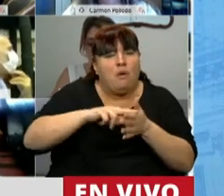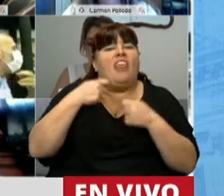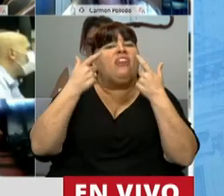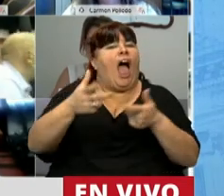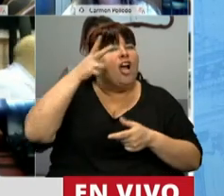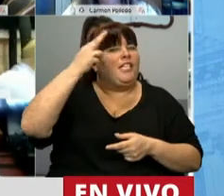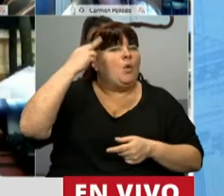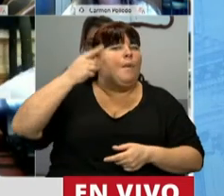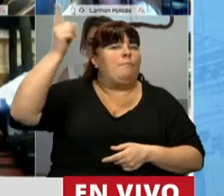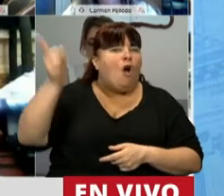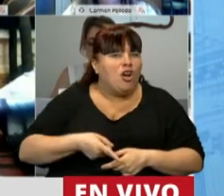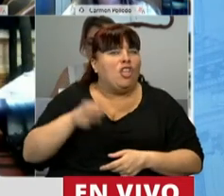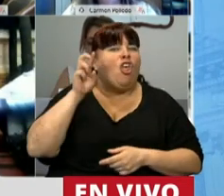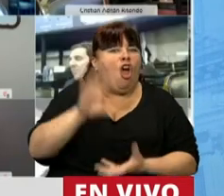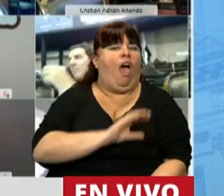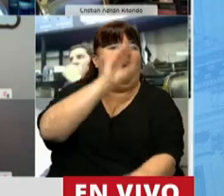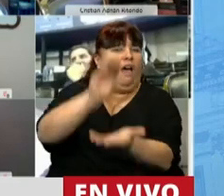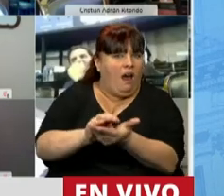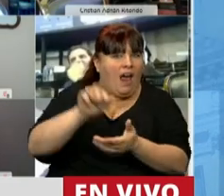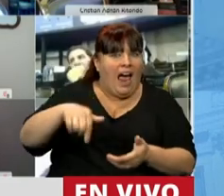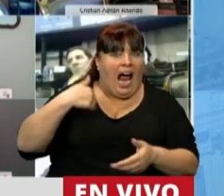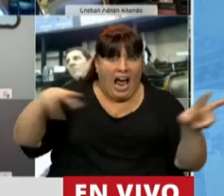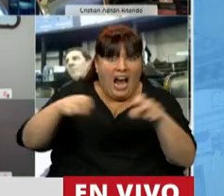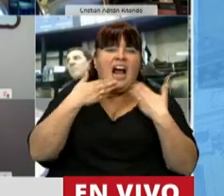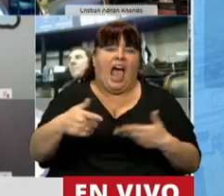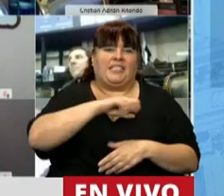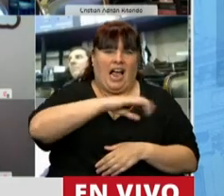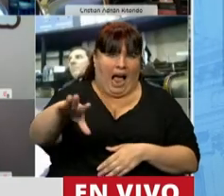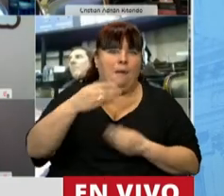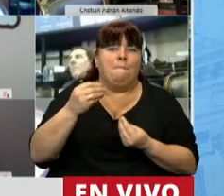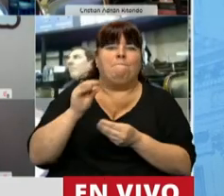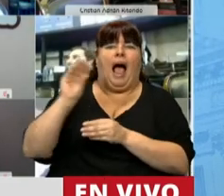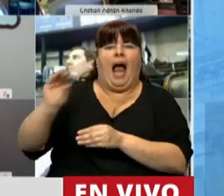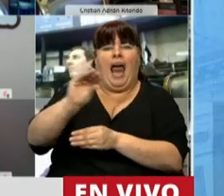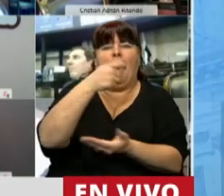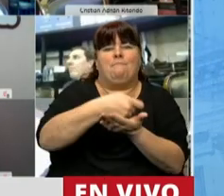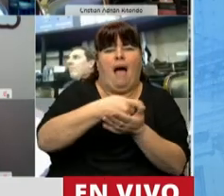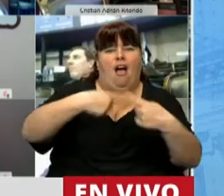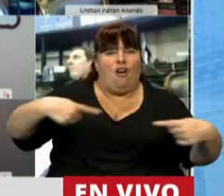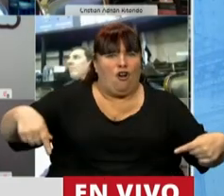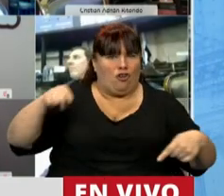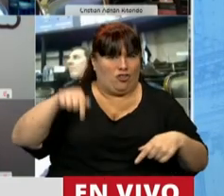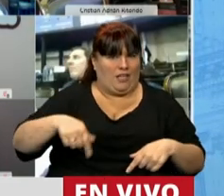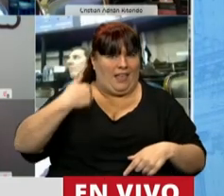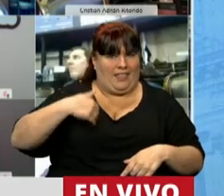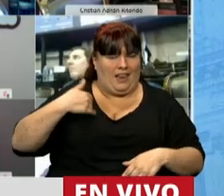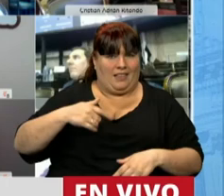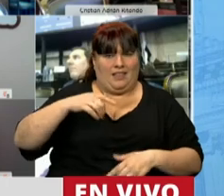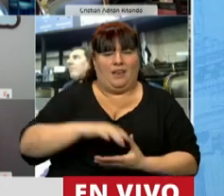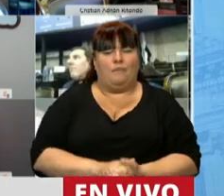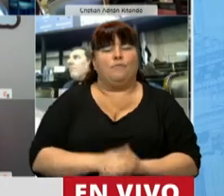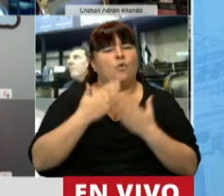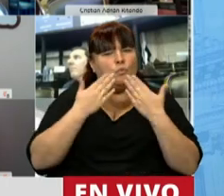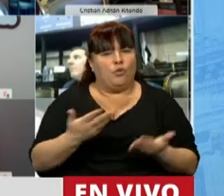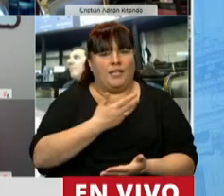el 89% de los dólares que hoy tiene Argentina para poder responder a un montón de las demandas que tenemos como país.